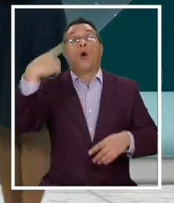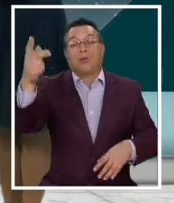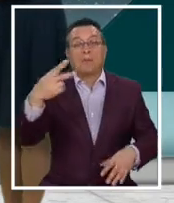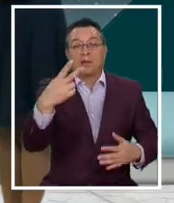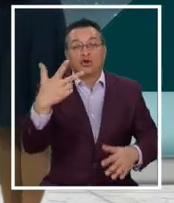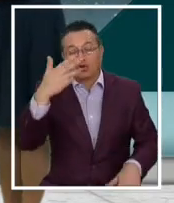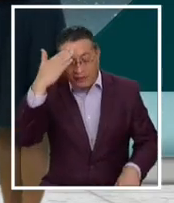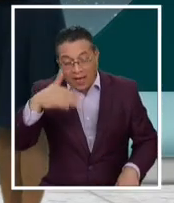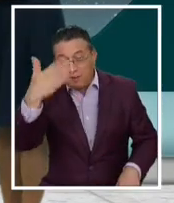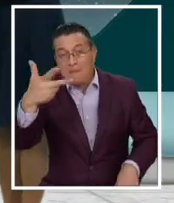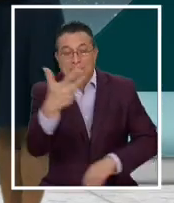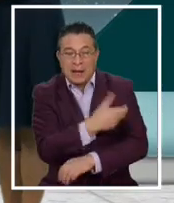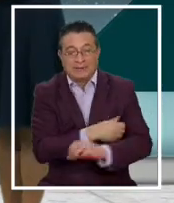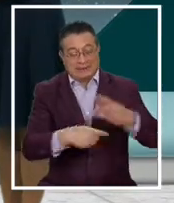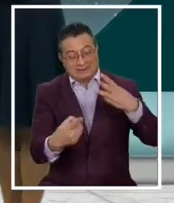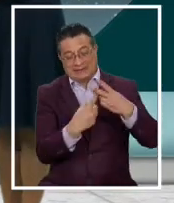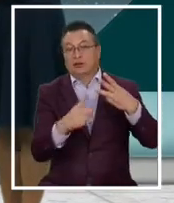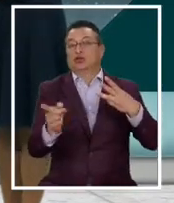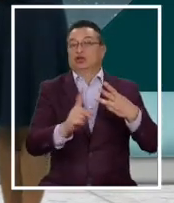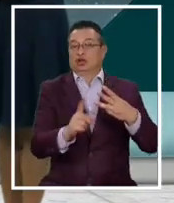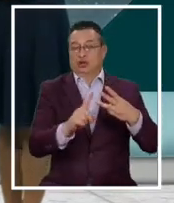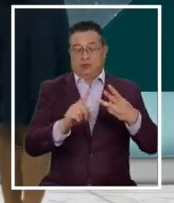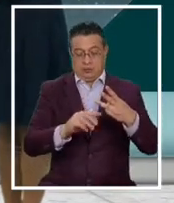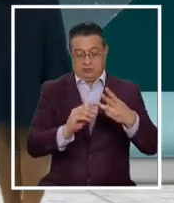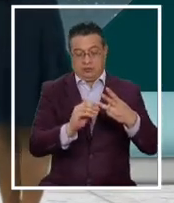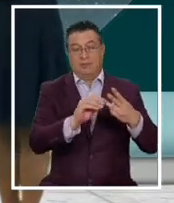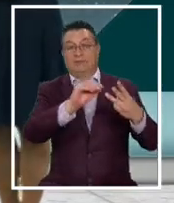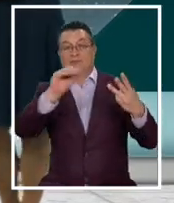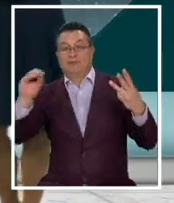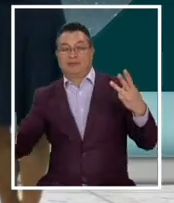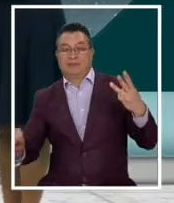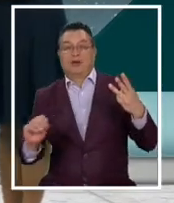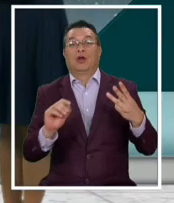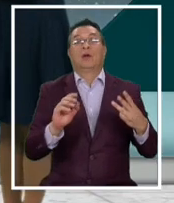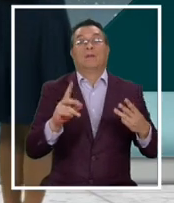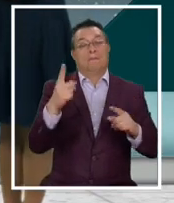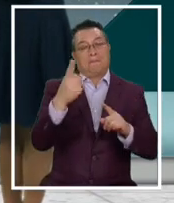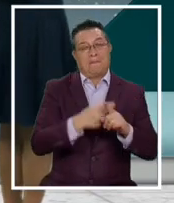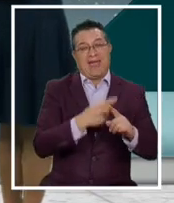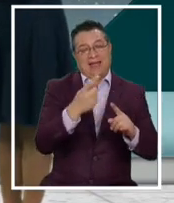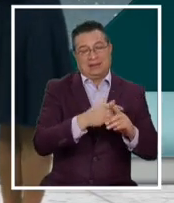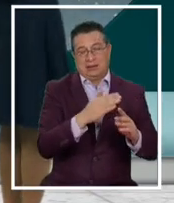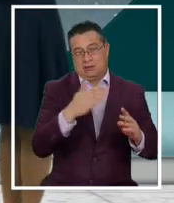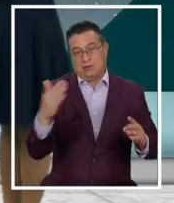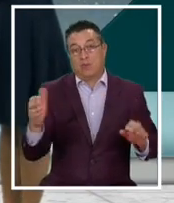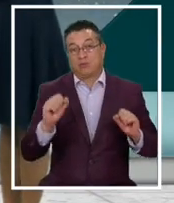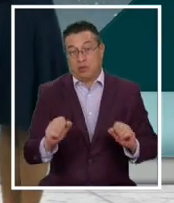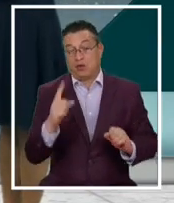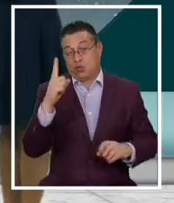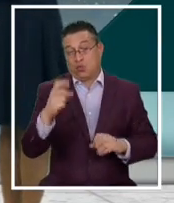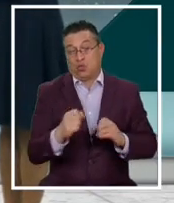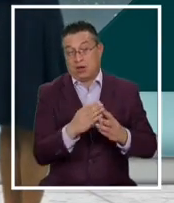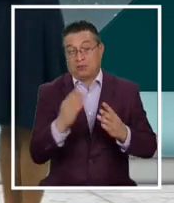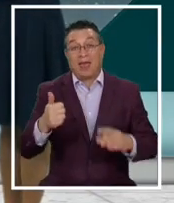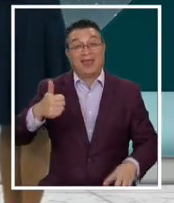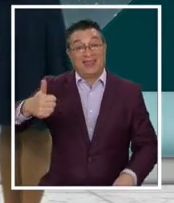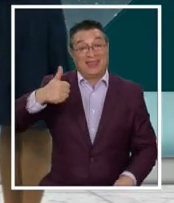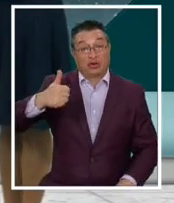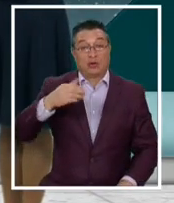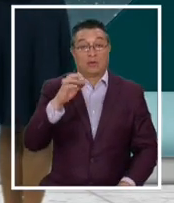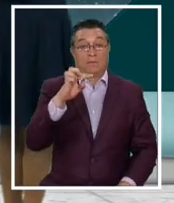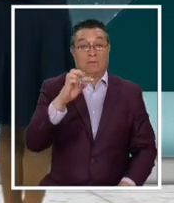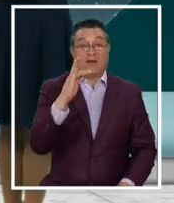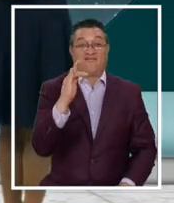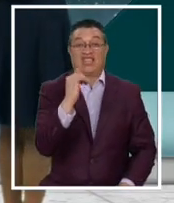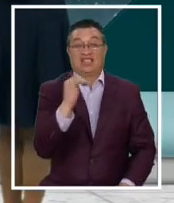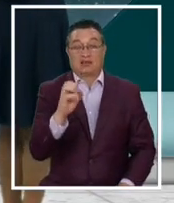o 28 días después, que son los rangos, te vuelvan a vacunar, sino que varios meses después. El director de Pfizer hablaba